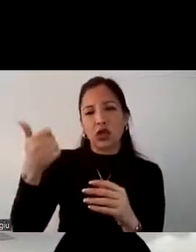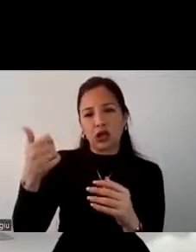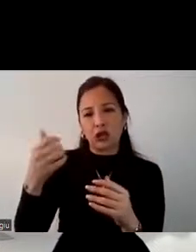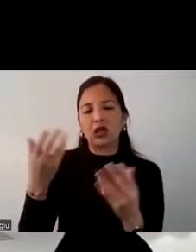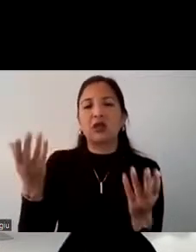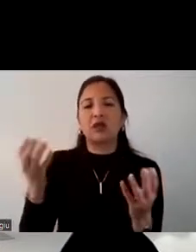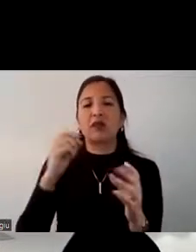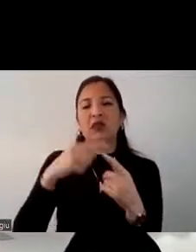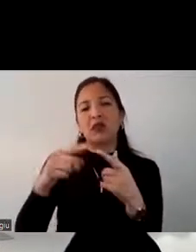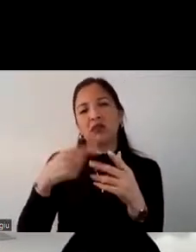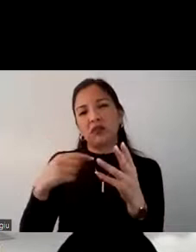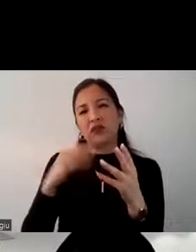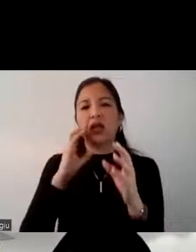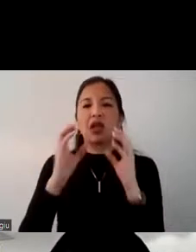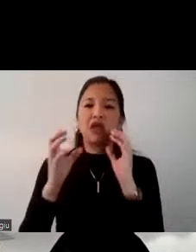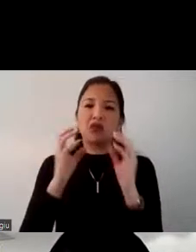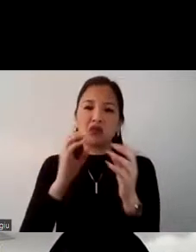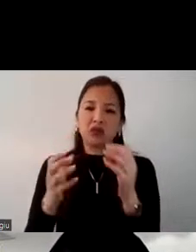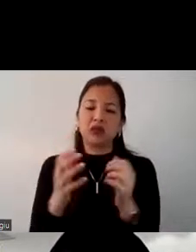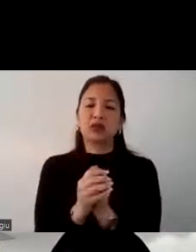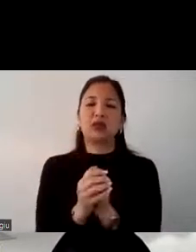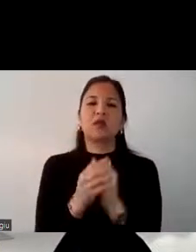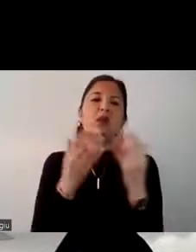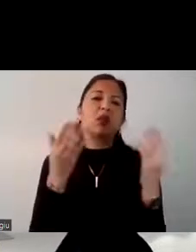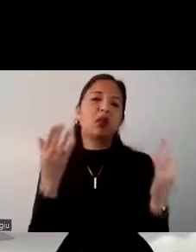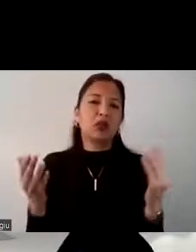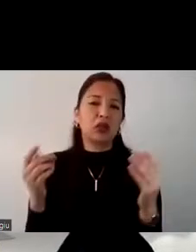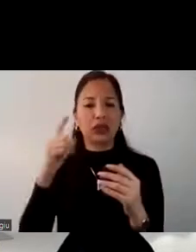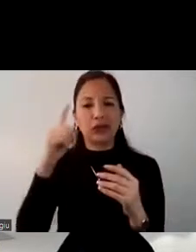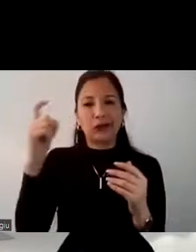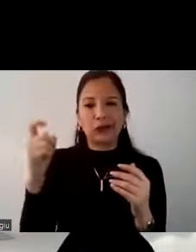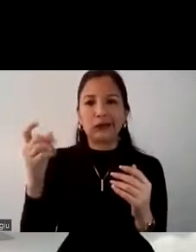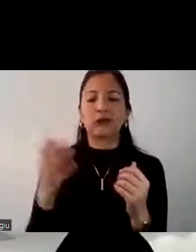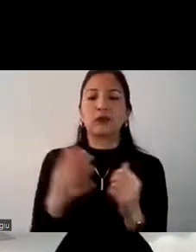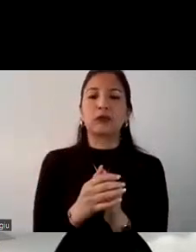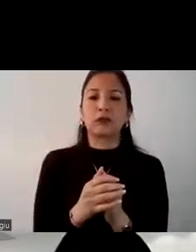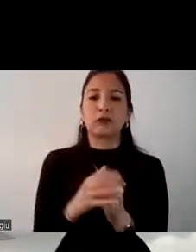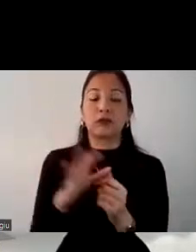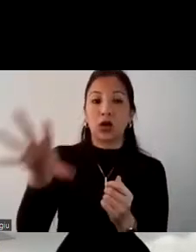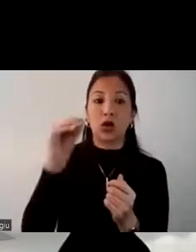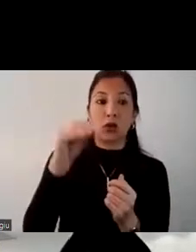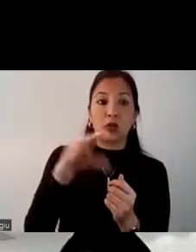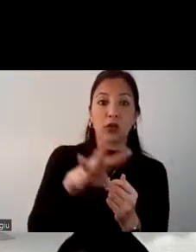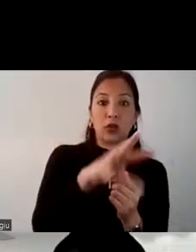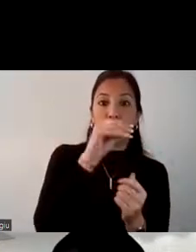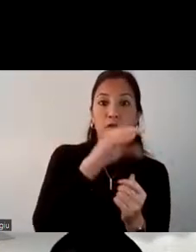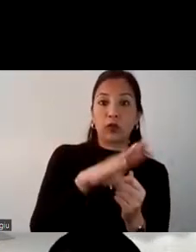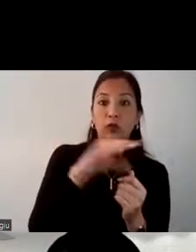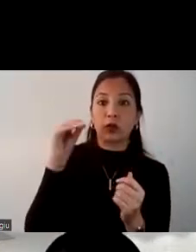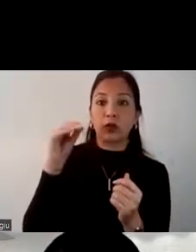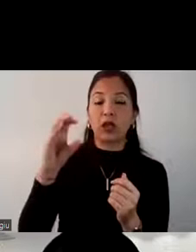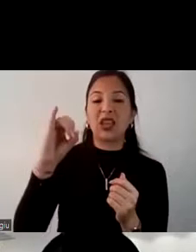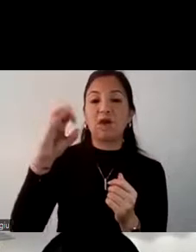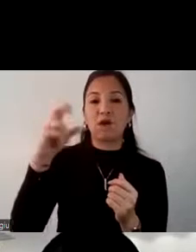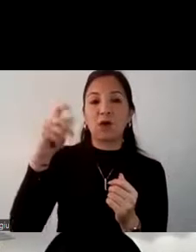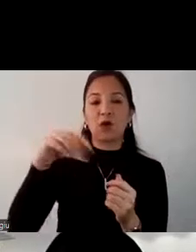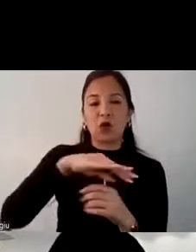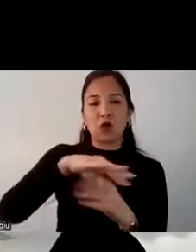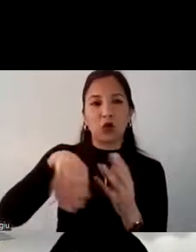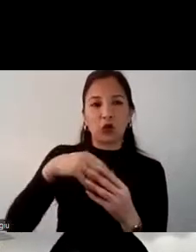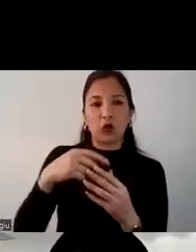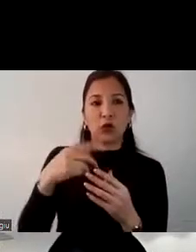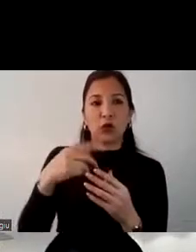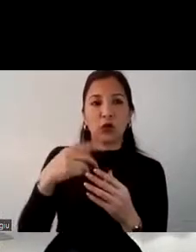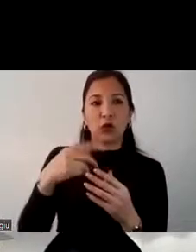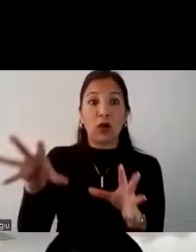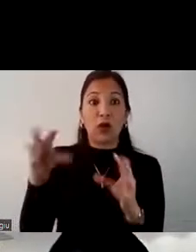información ya que donde sea se puede obtener información de turismo que pueda ser enriquecedora